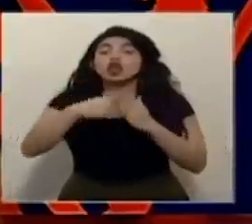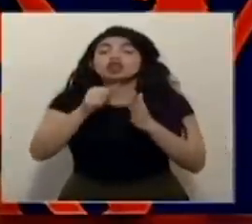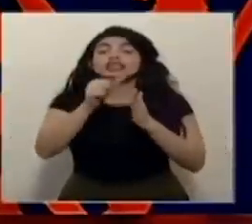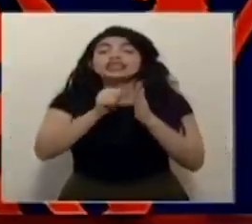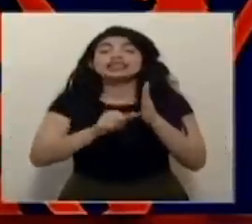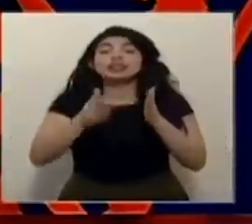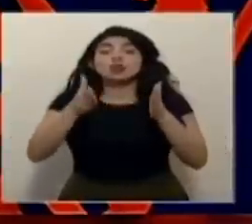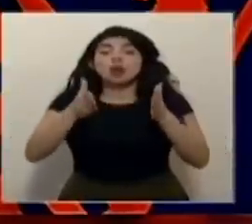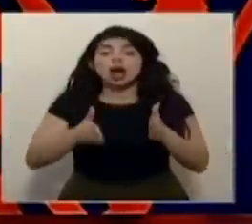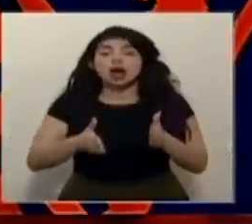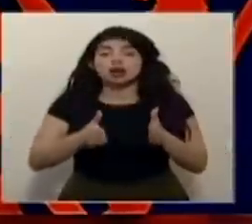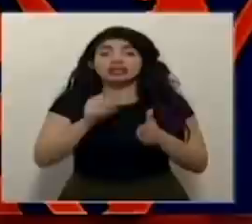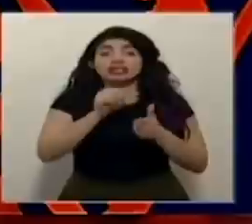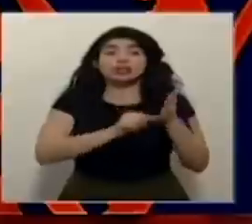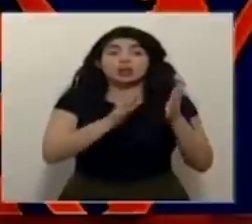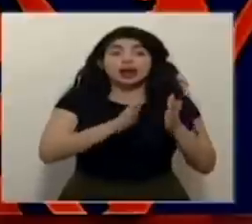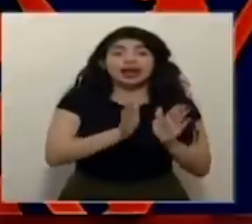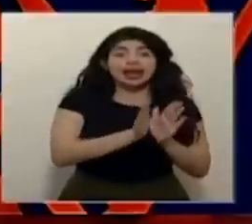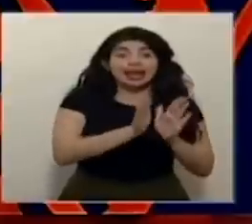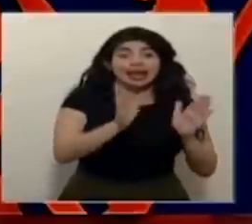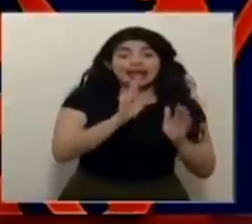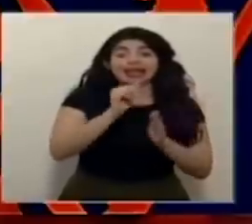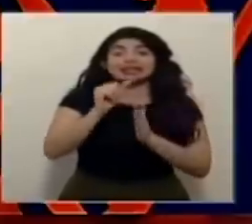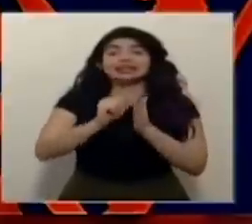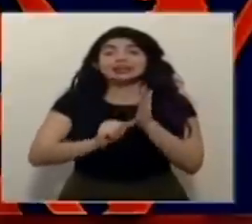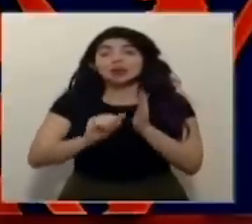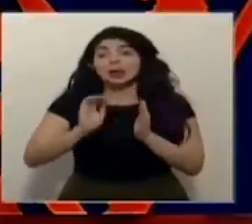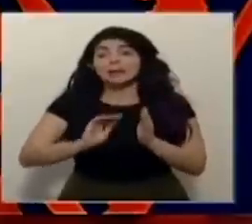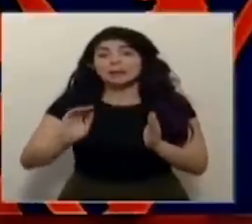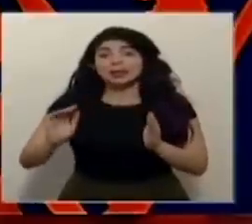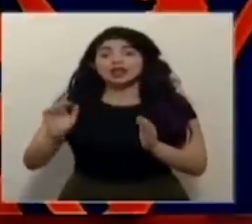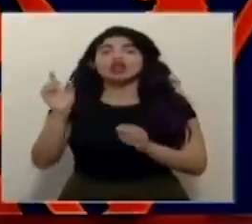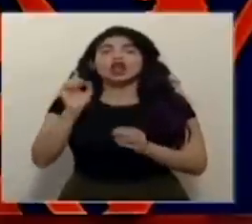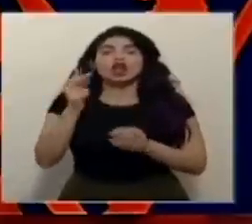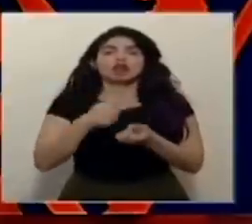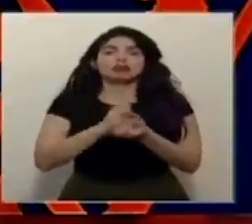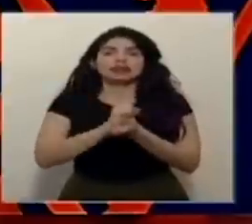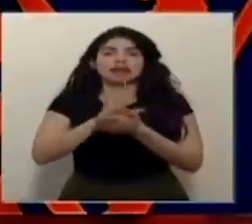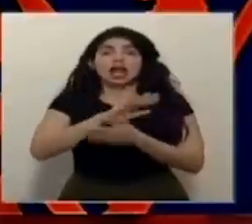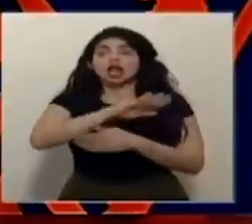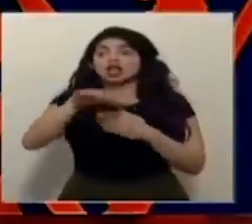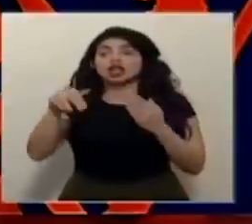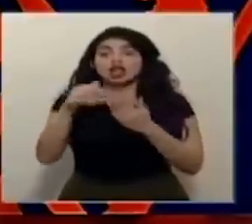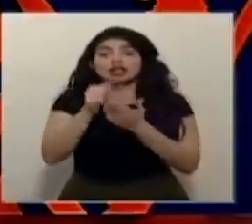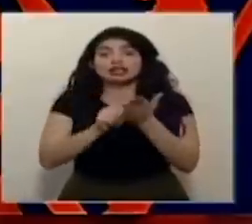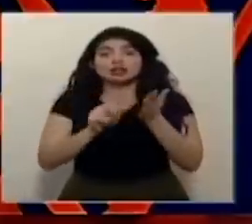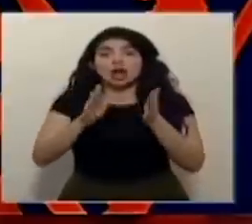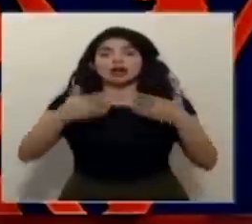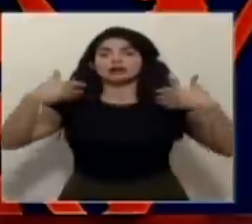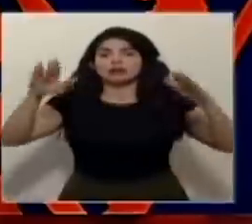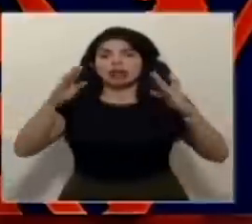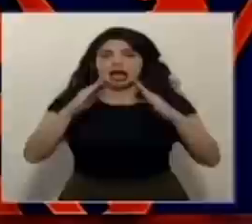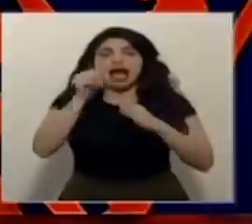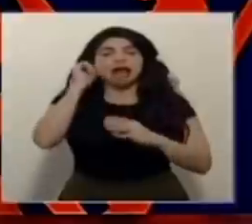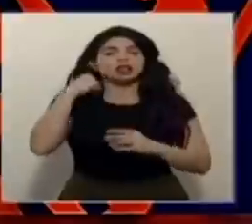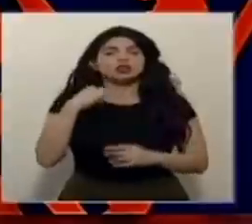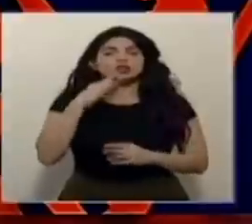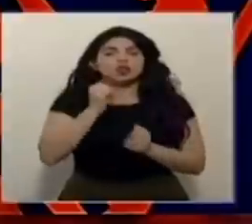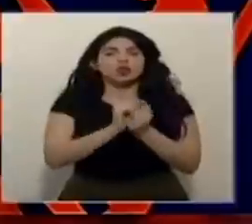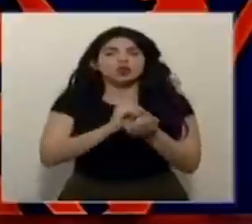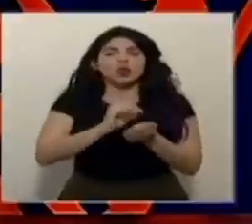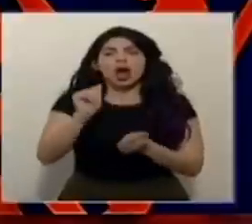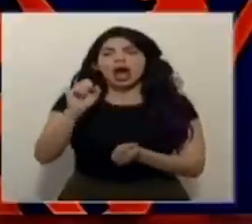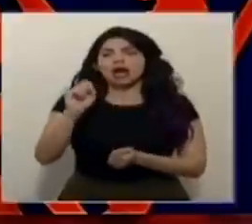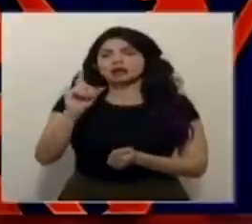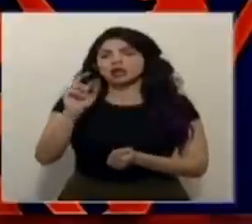tanto cirujanos generales, como cirujanos pediátricos del Hospital San Carlos. Yo conversé ayer con el doctor Aldrúbal Solís,